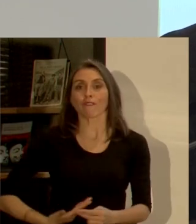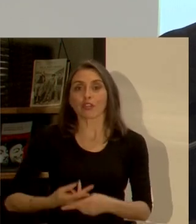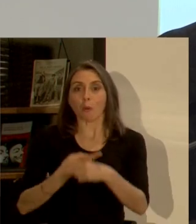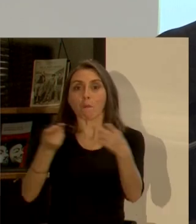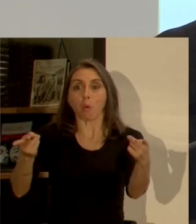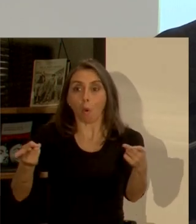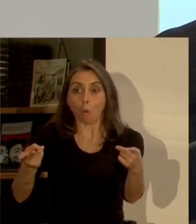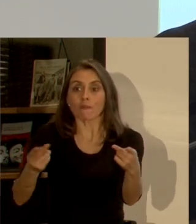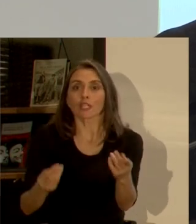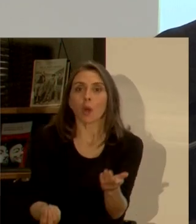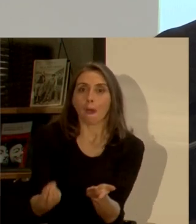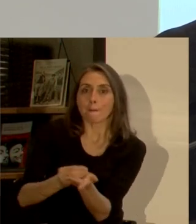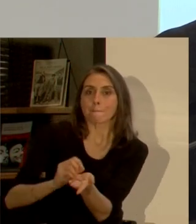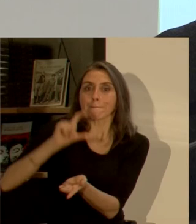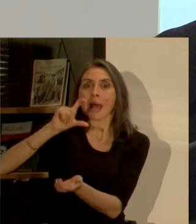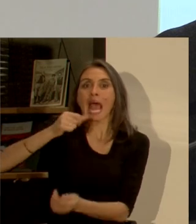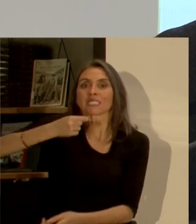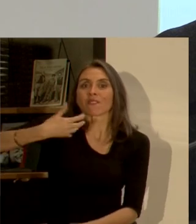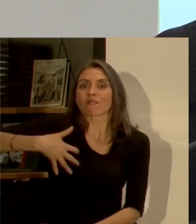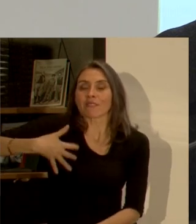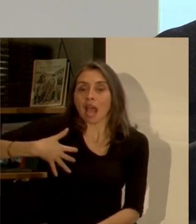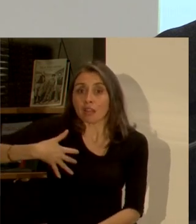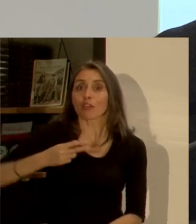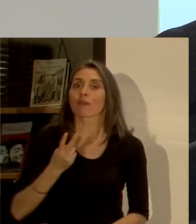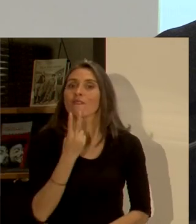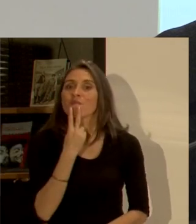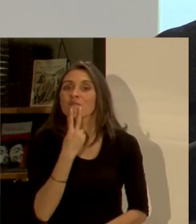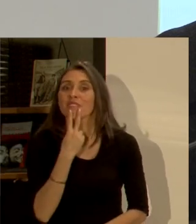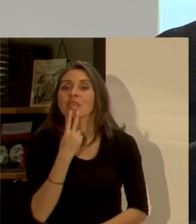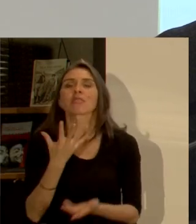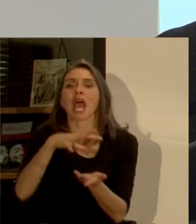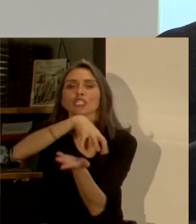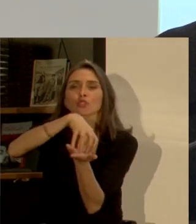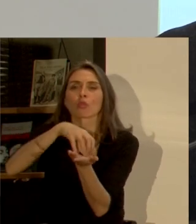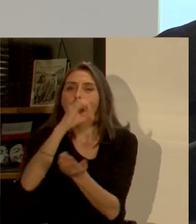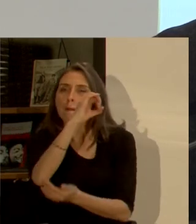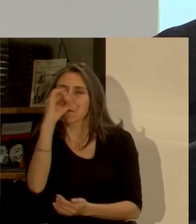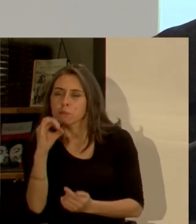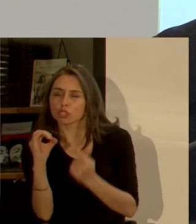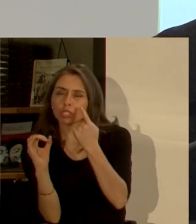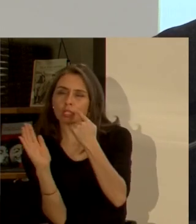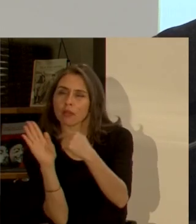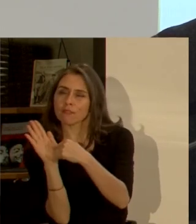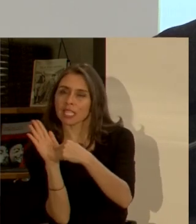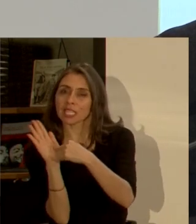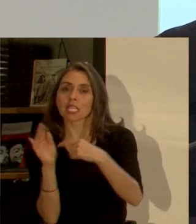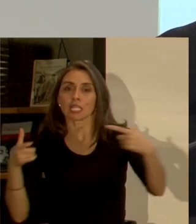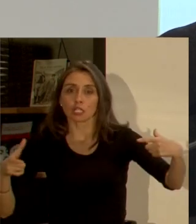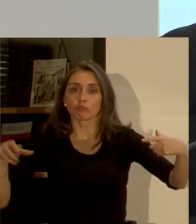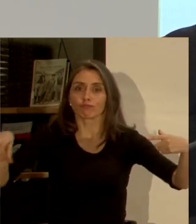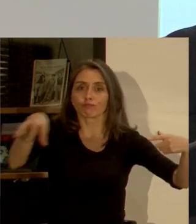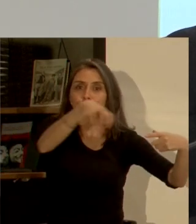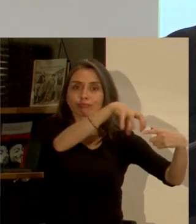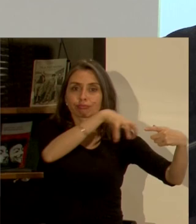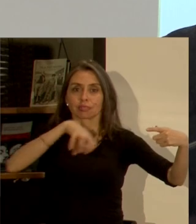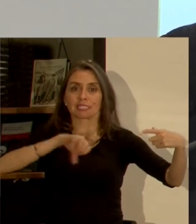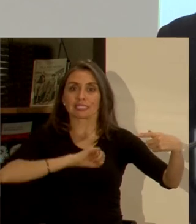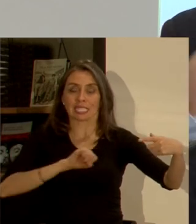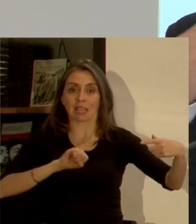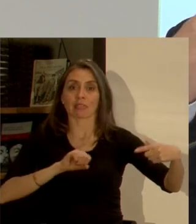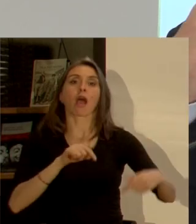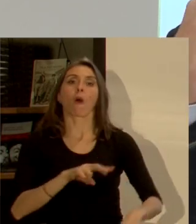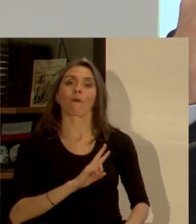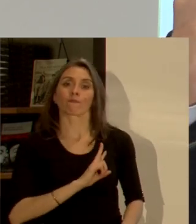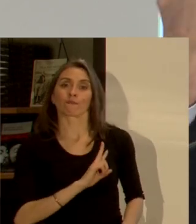lo que ha mostrado Arturo el indicador de vida urbana muestra que en una parte importante de Santiago y acá me remito en el caso del